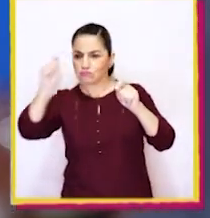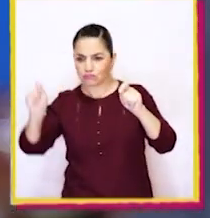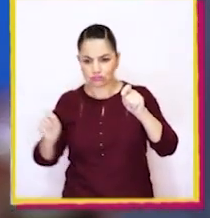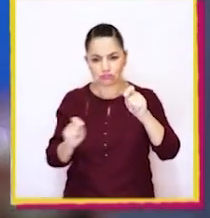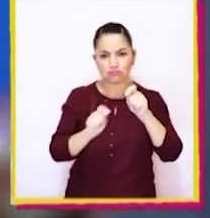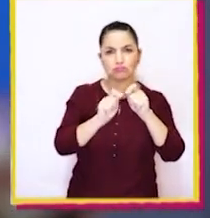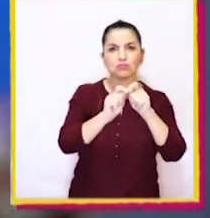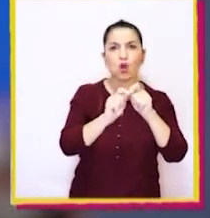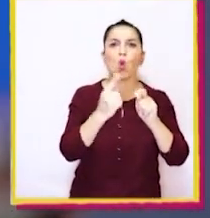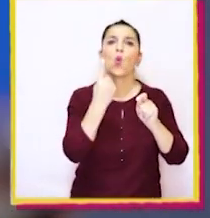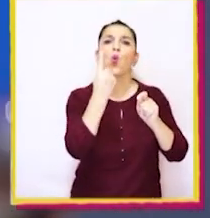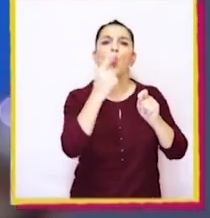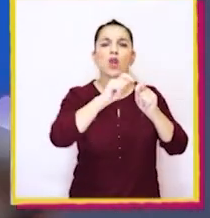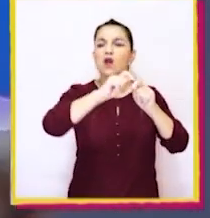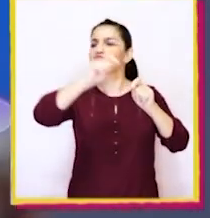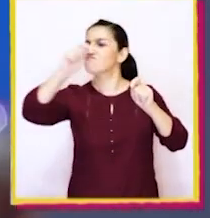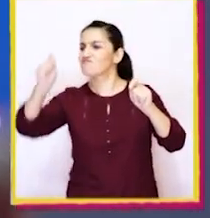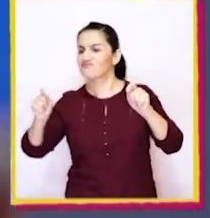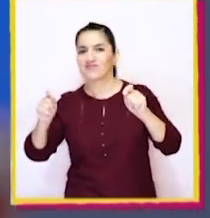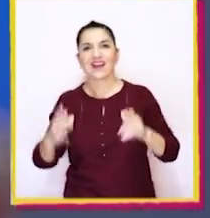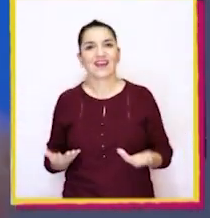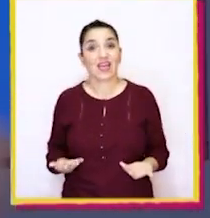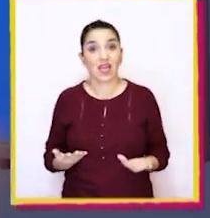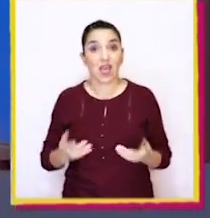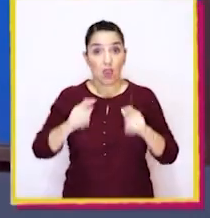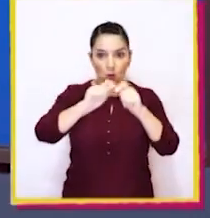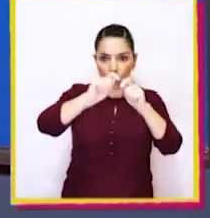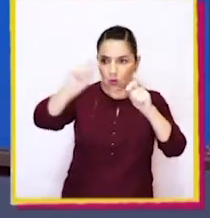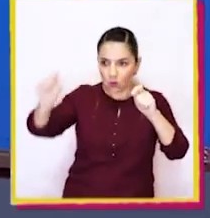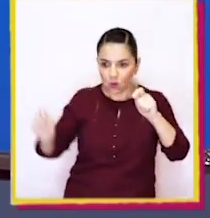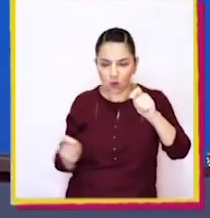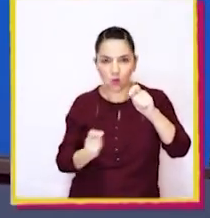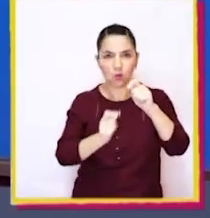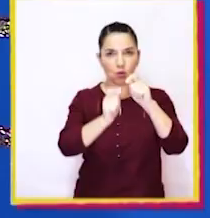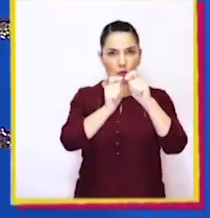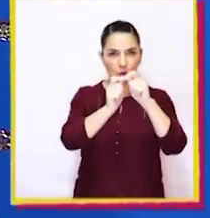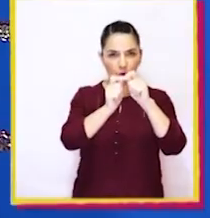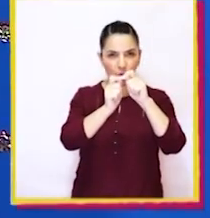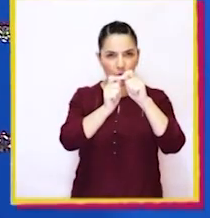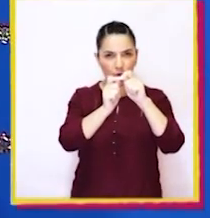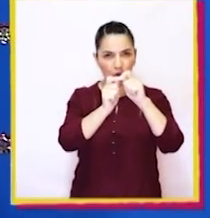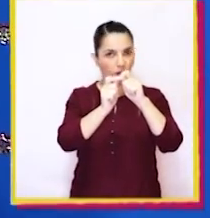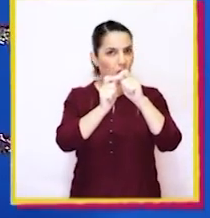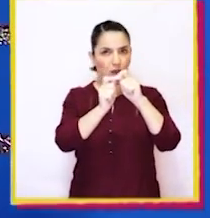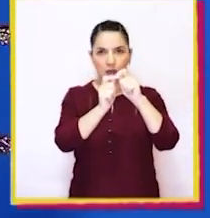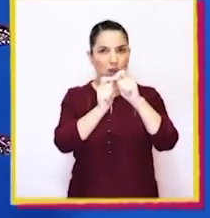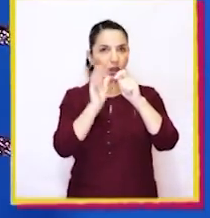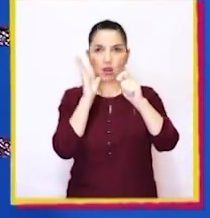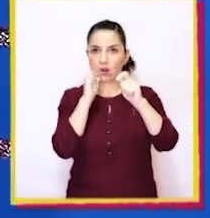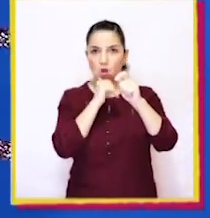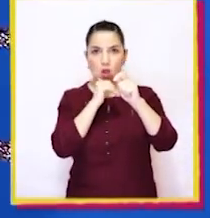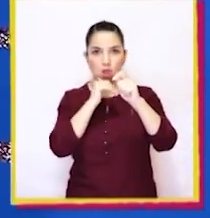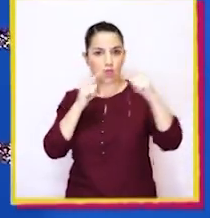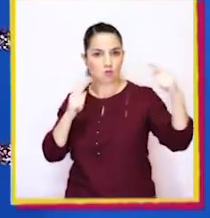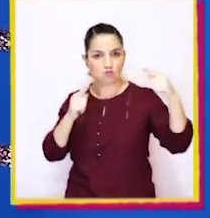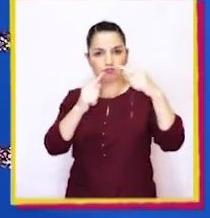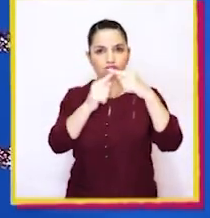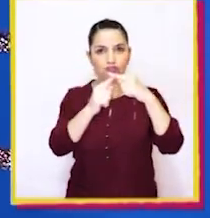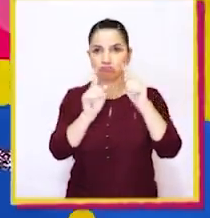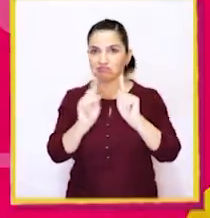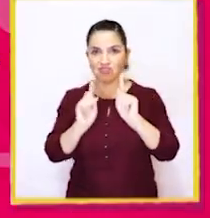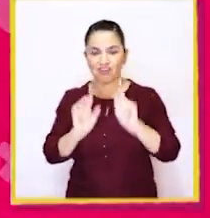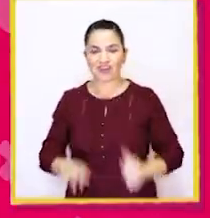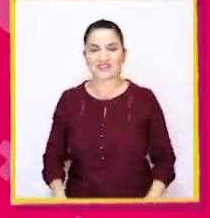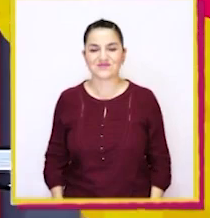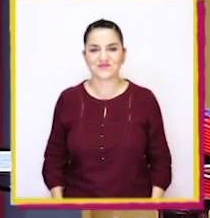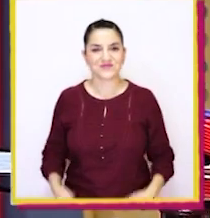círculo se compone de una línea curva. ¿Qué se une? Y observen aquí. No tiene ninguna esquina.